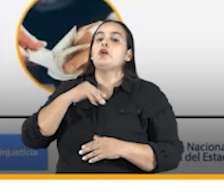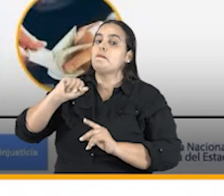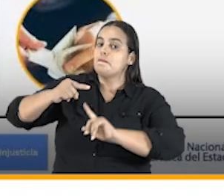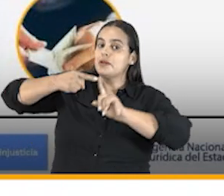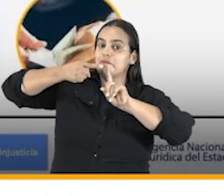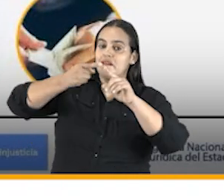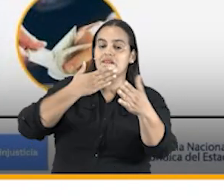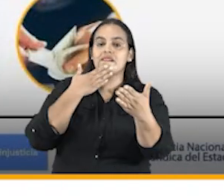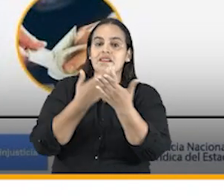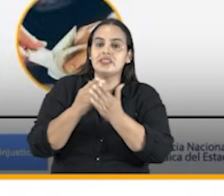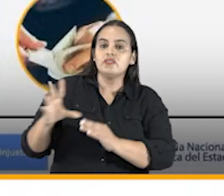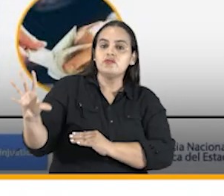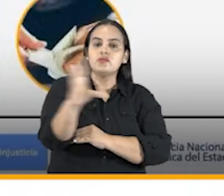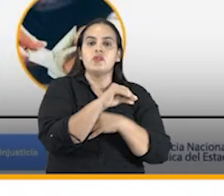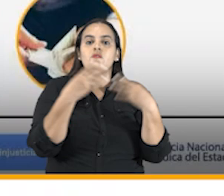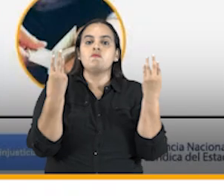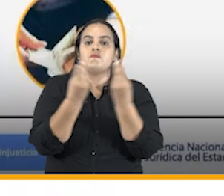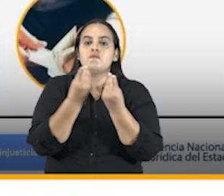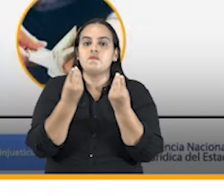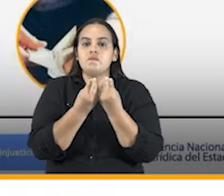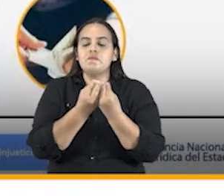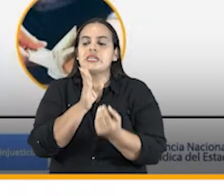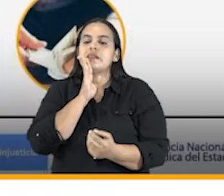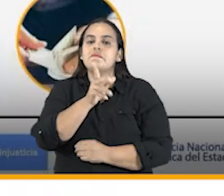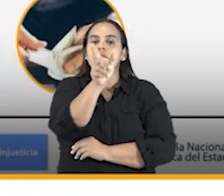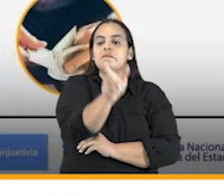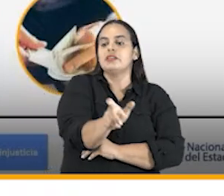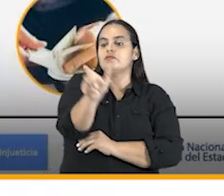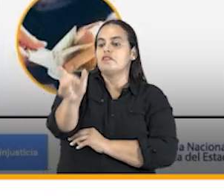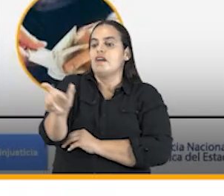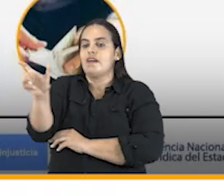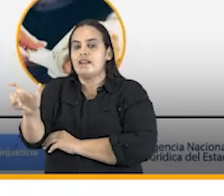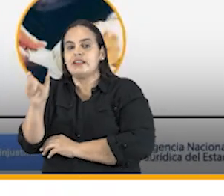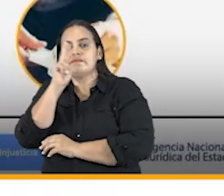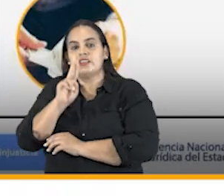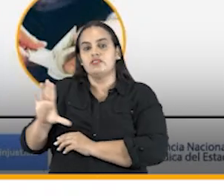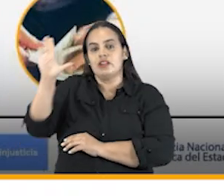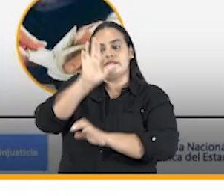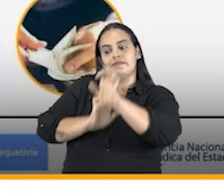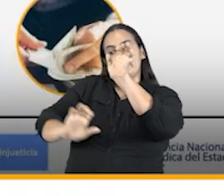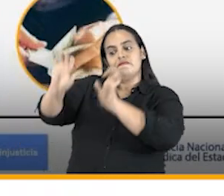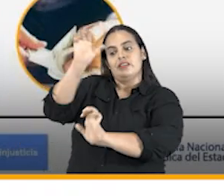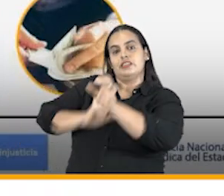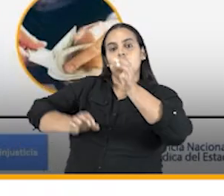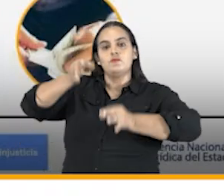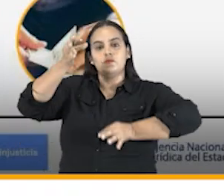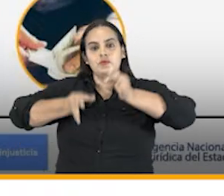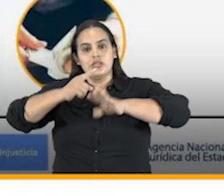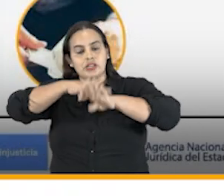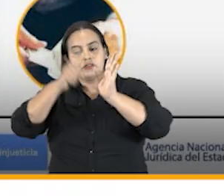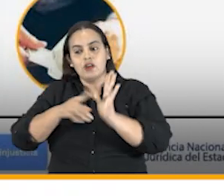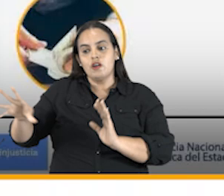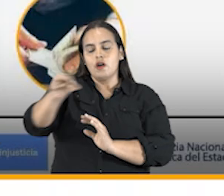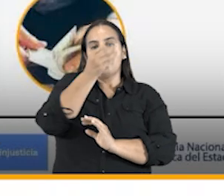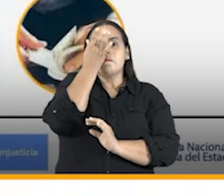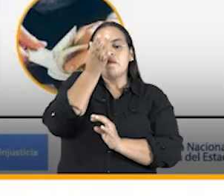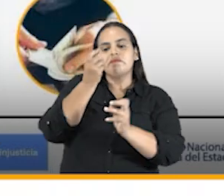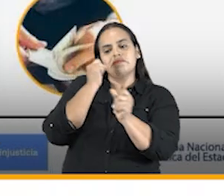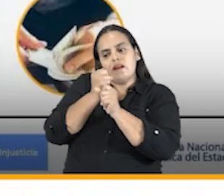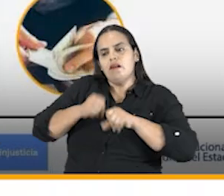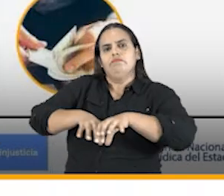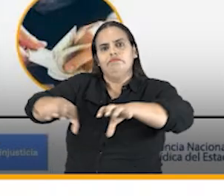equipo de funcionarios de la Agencia Nacional de Defensa Jurídica por el gran trabajo y el